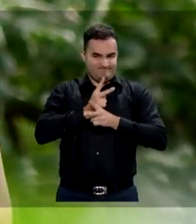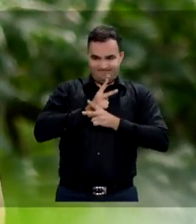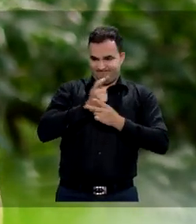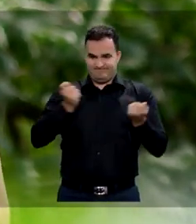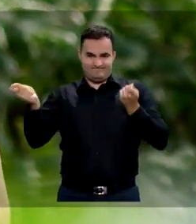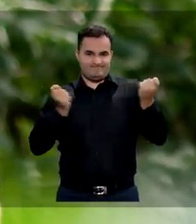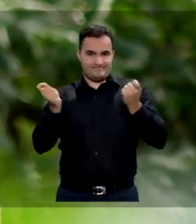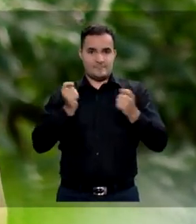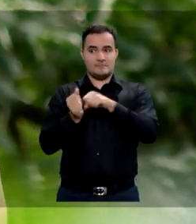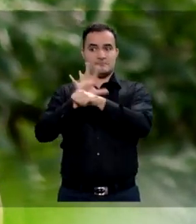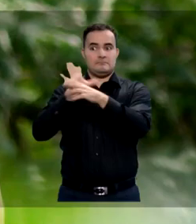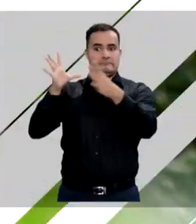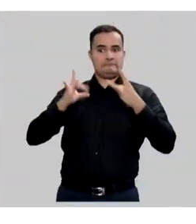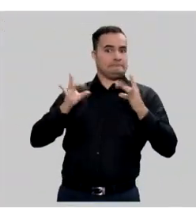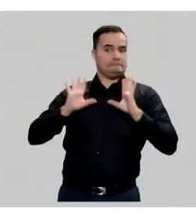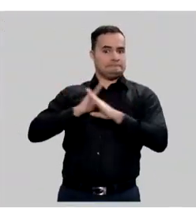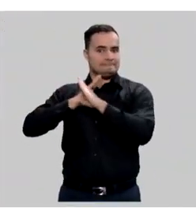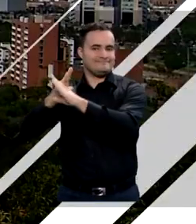vencer a la COVID-19.